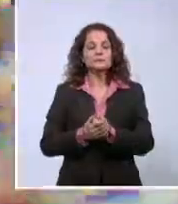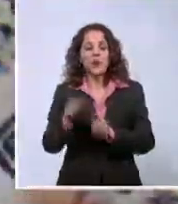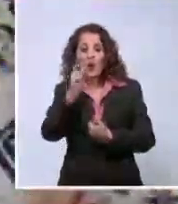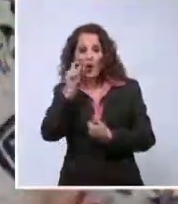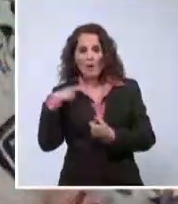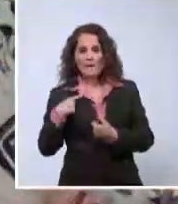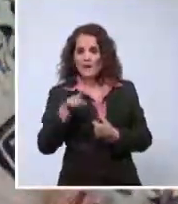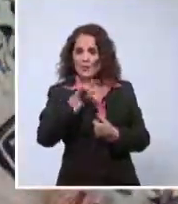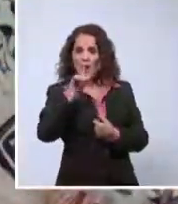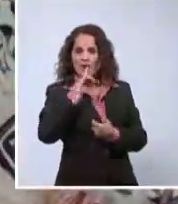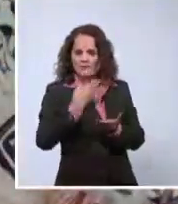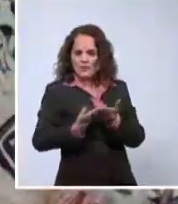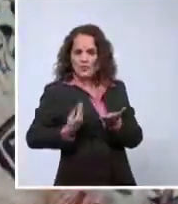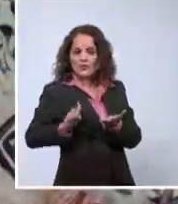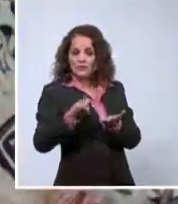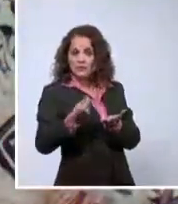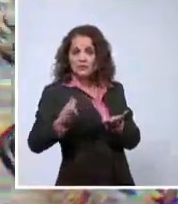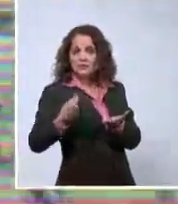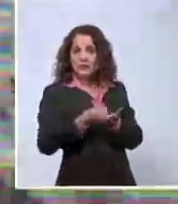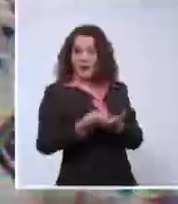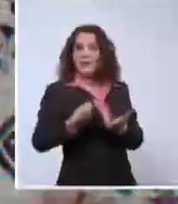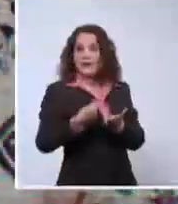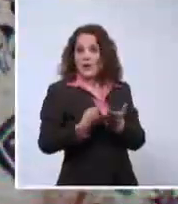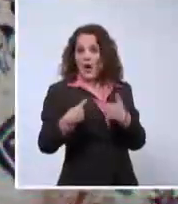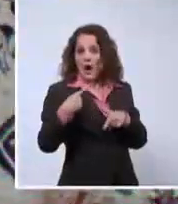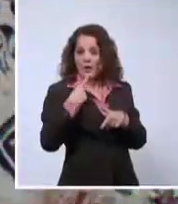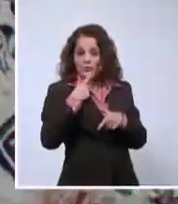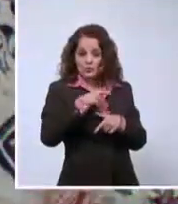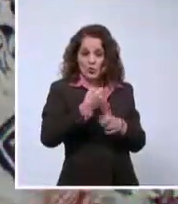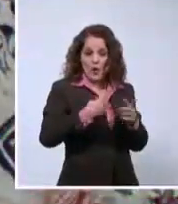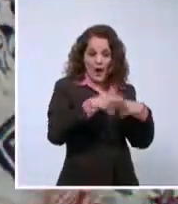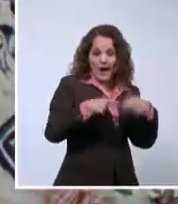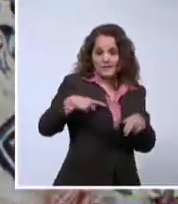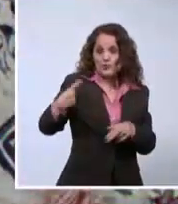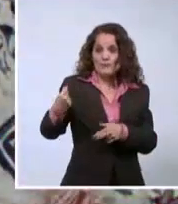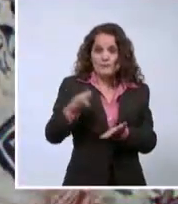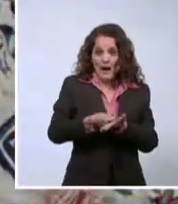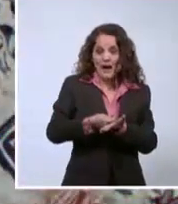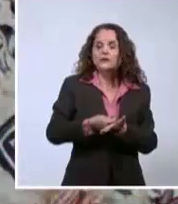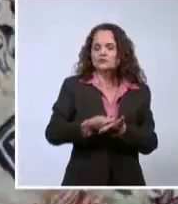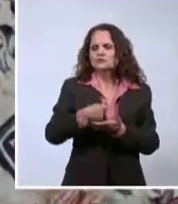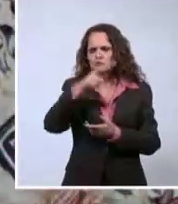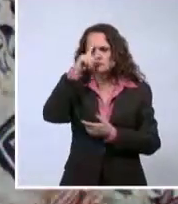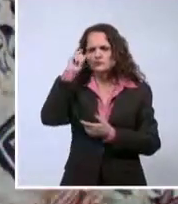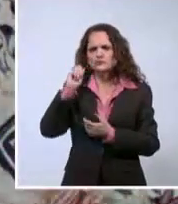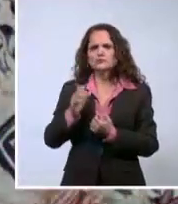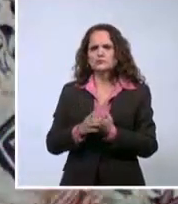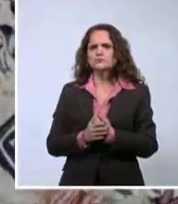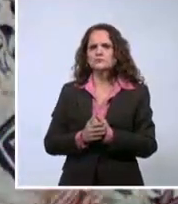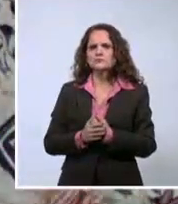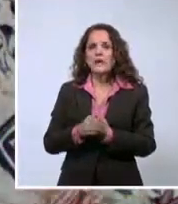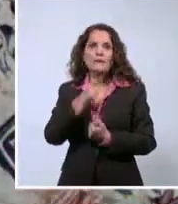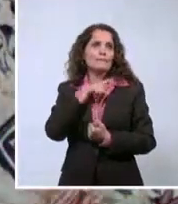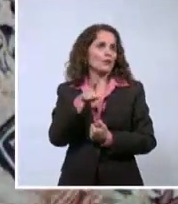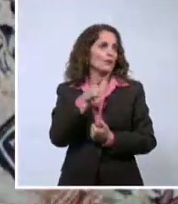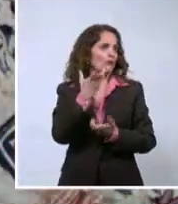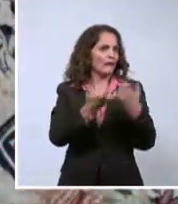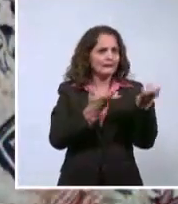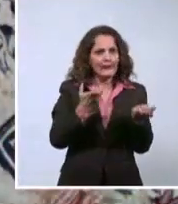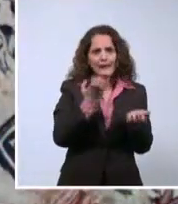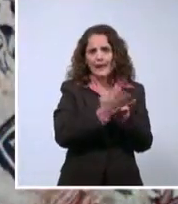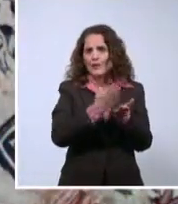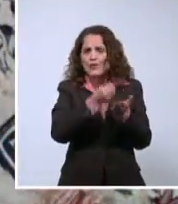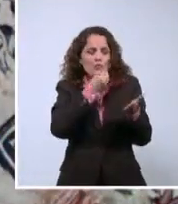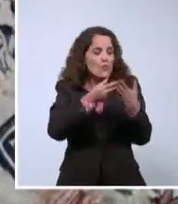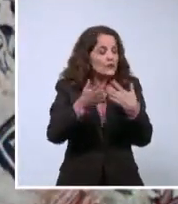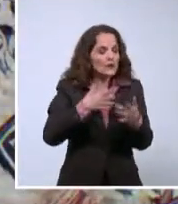violentas? 30.000 pesos por una. Por eso de darle candela a una escuela, a un sector, vea lo que fuera,